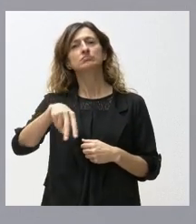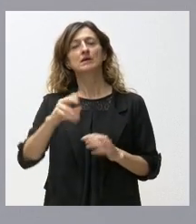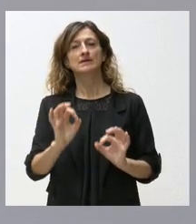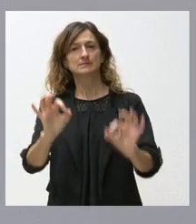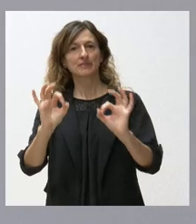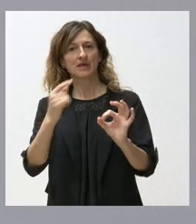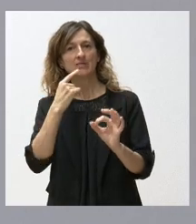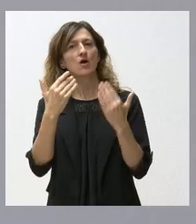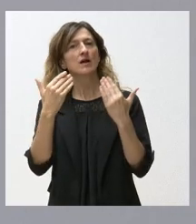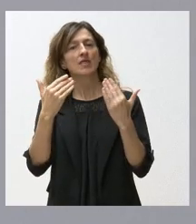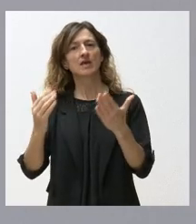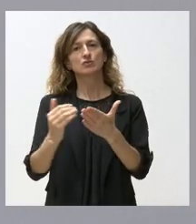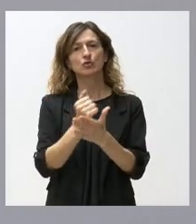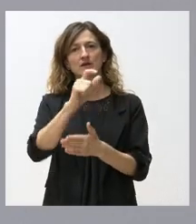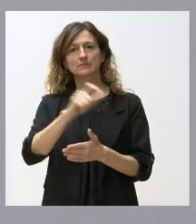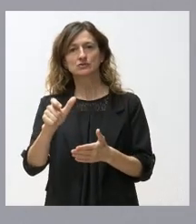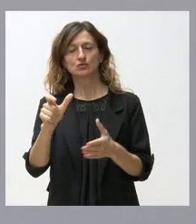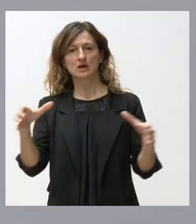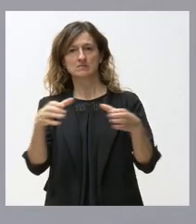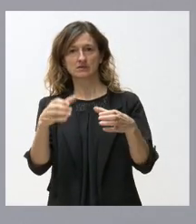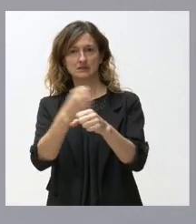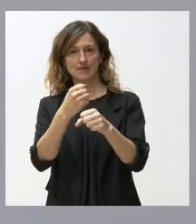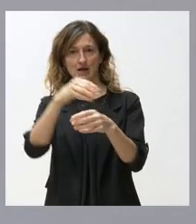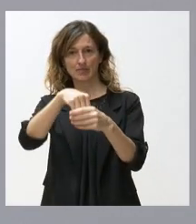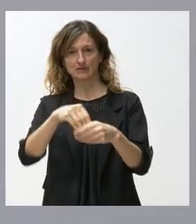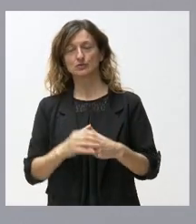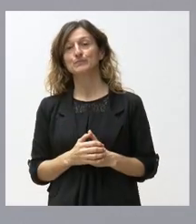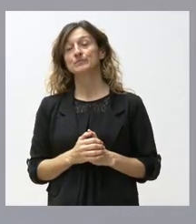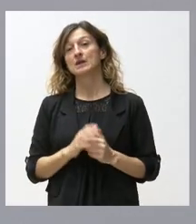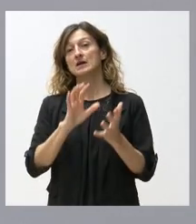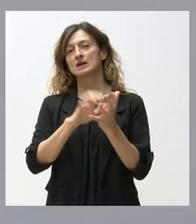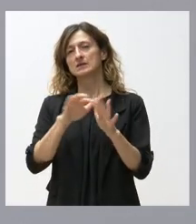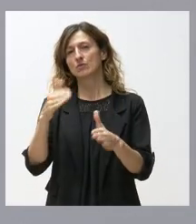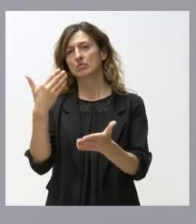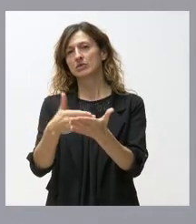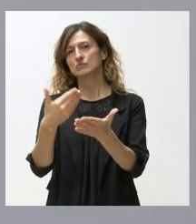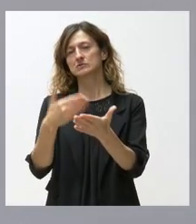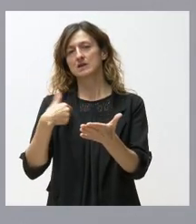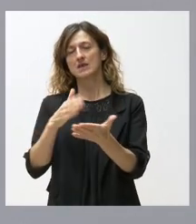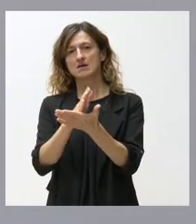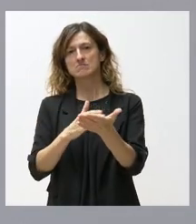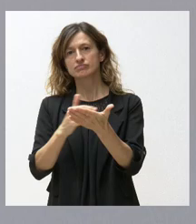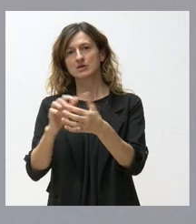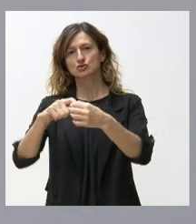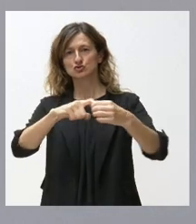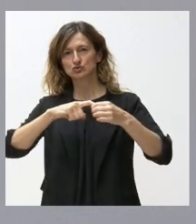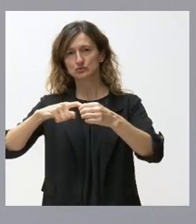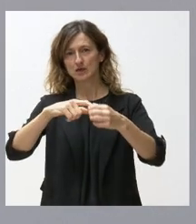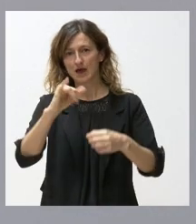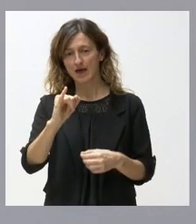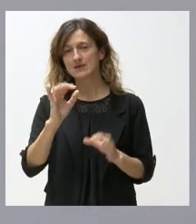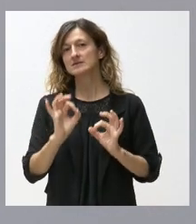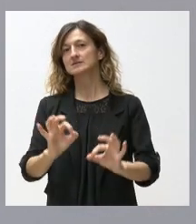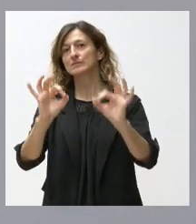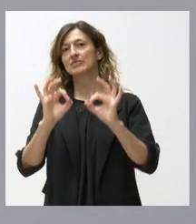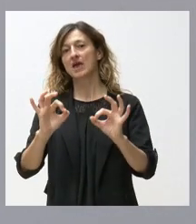agradecimiento a todas las personas que forman parte del operativo. Castilla y León está demostrando ser una comunidad solidaria y es especialmente solidaria por